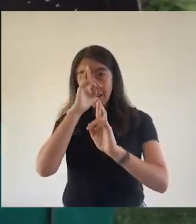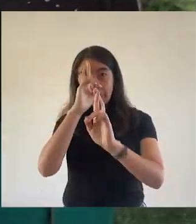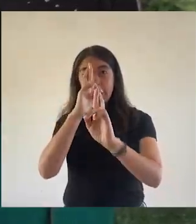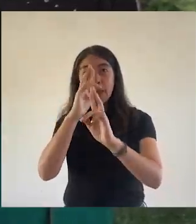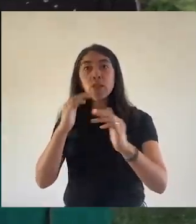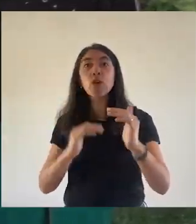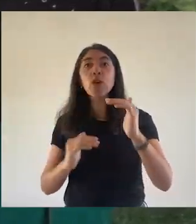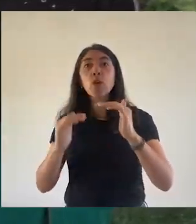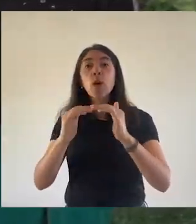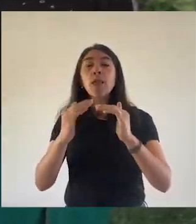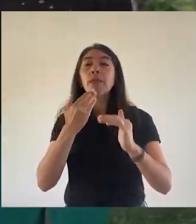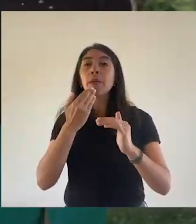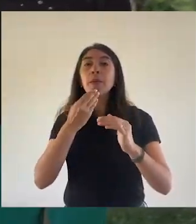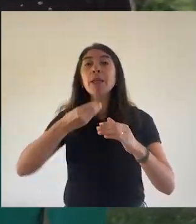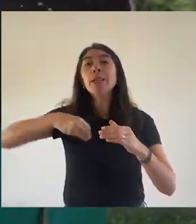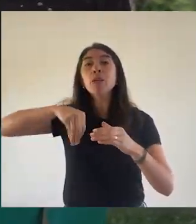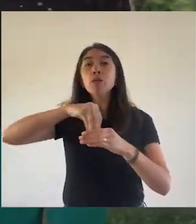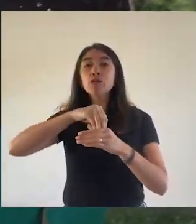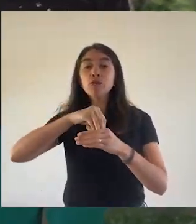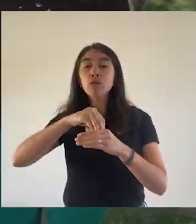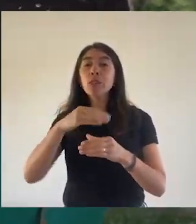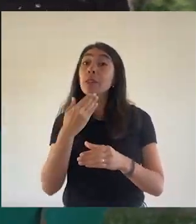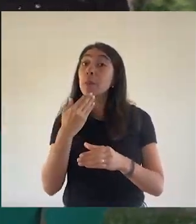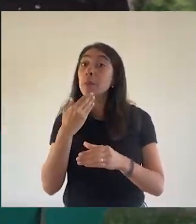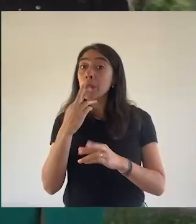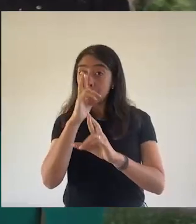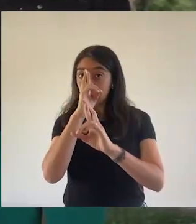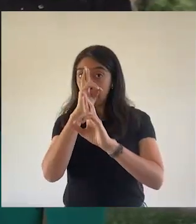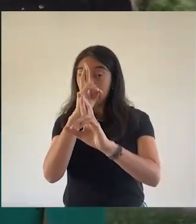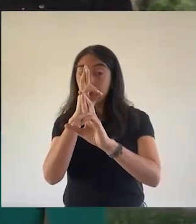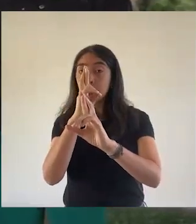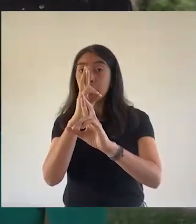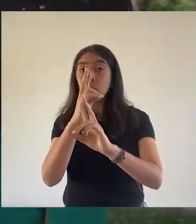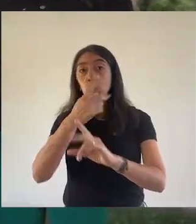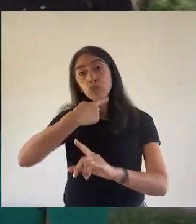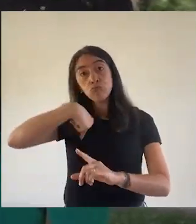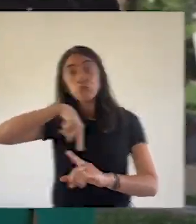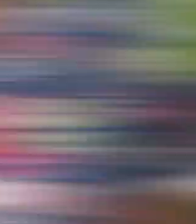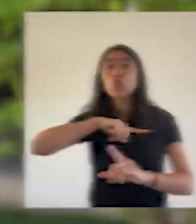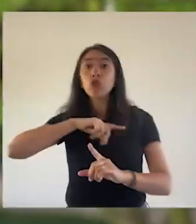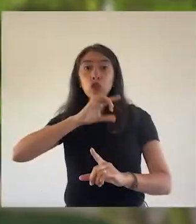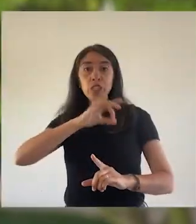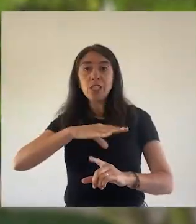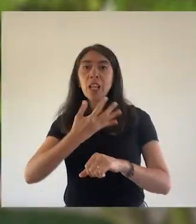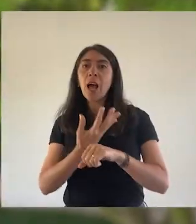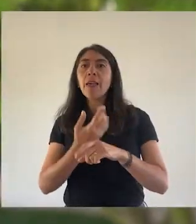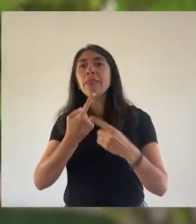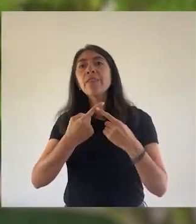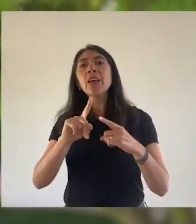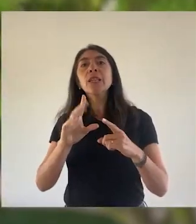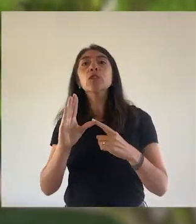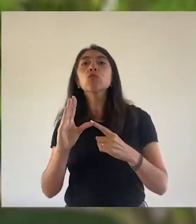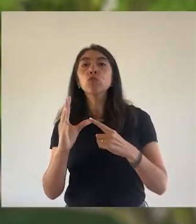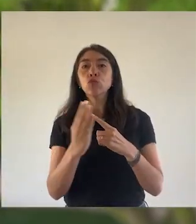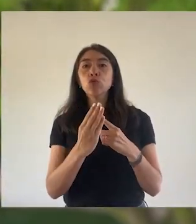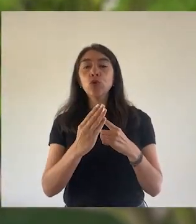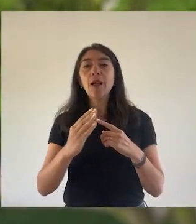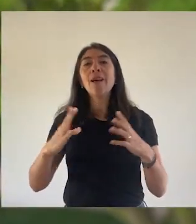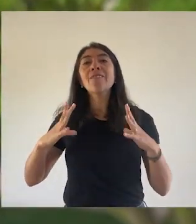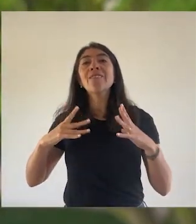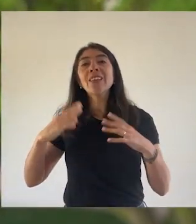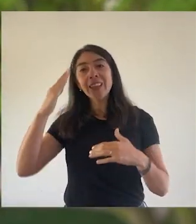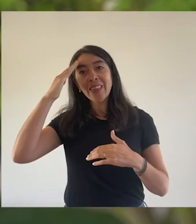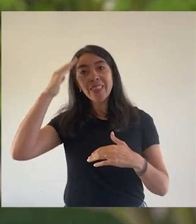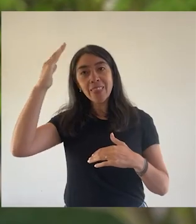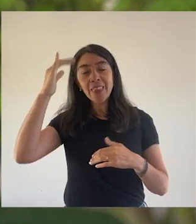igualdad e inclusión y por supuesto respetando y reconociendo nuestra diversidad cultural. Buen Día Internacional